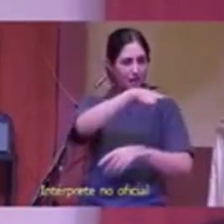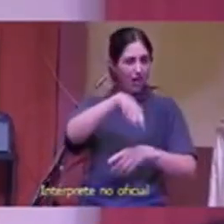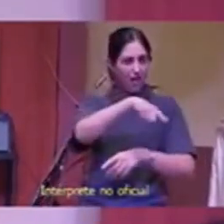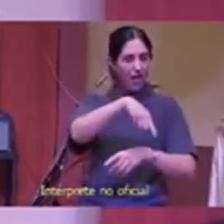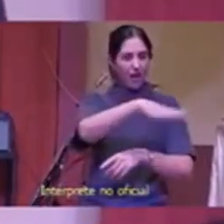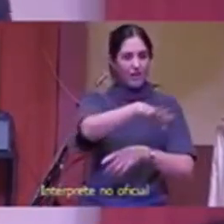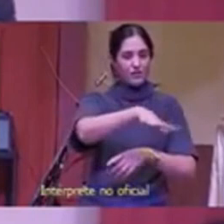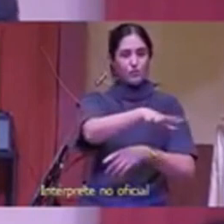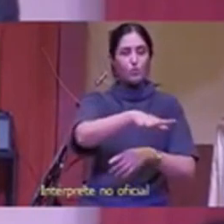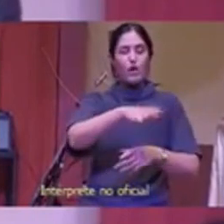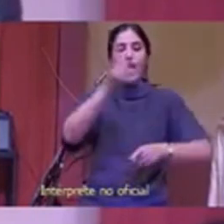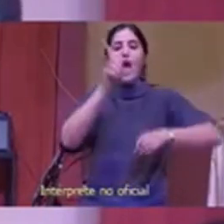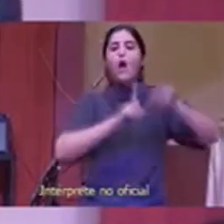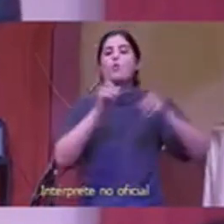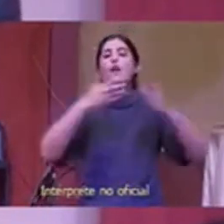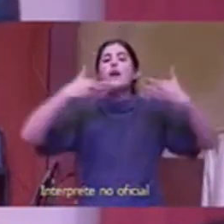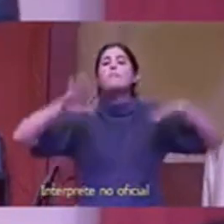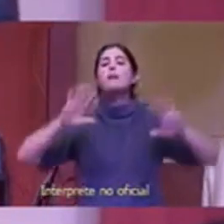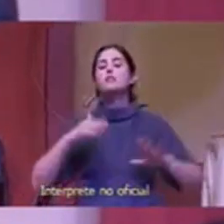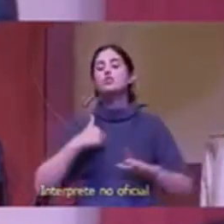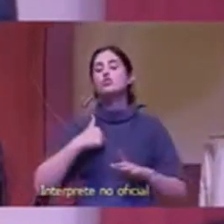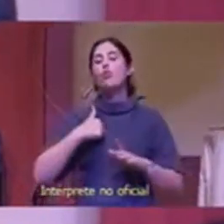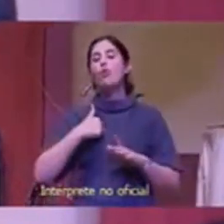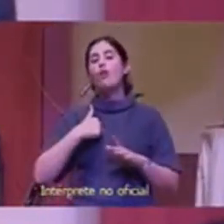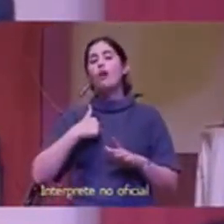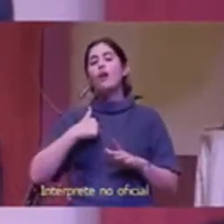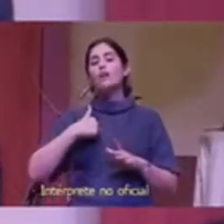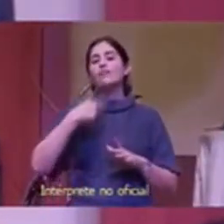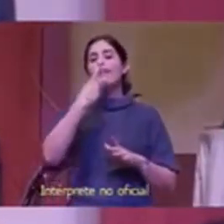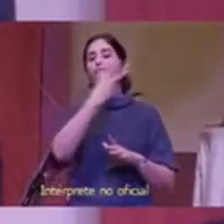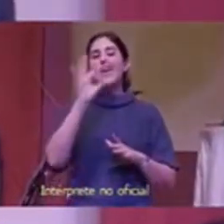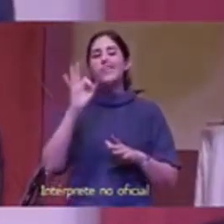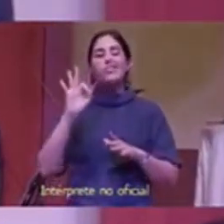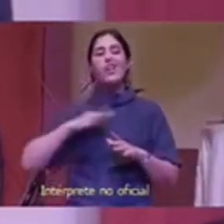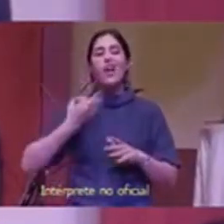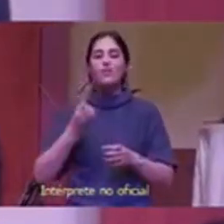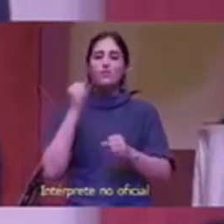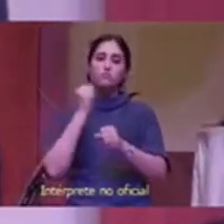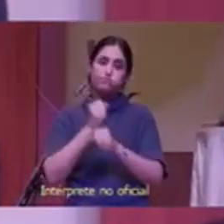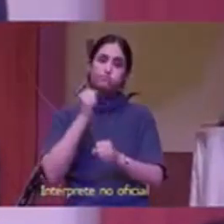les lleva 20 años de preparación háganlo